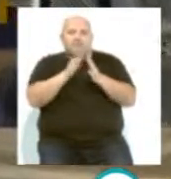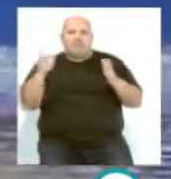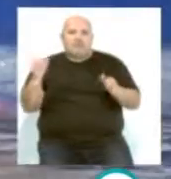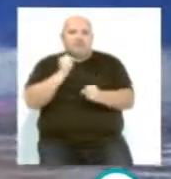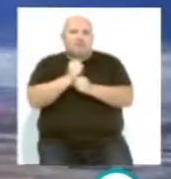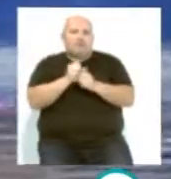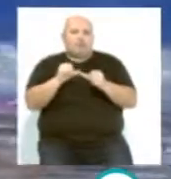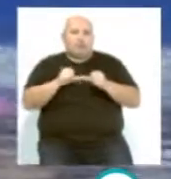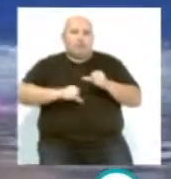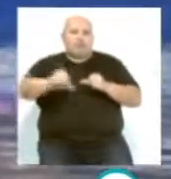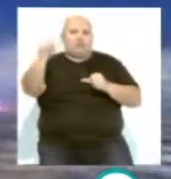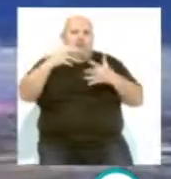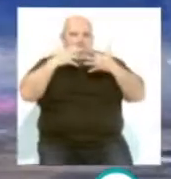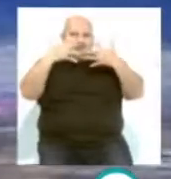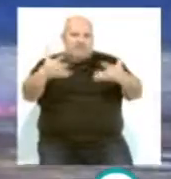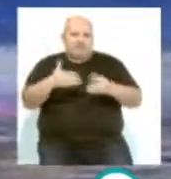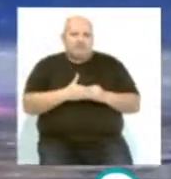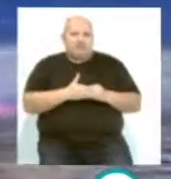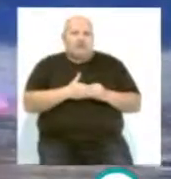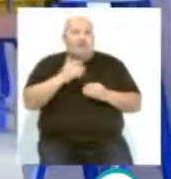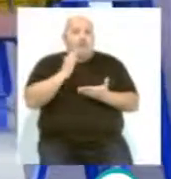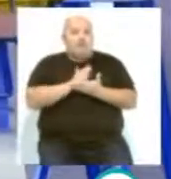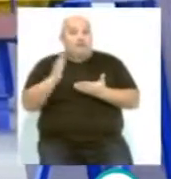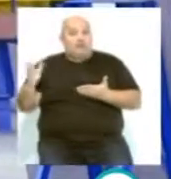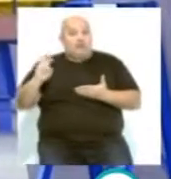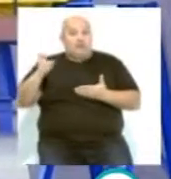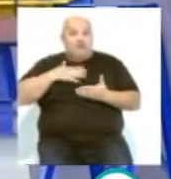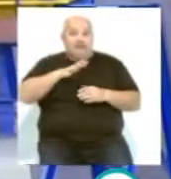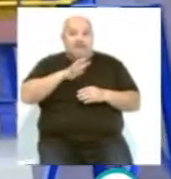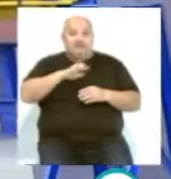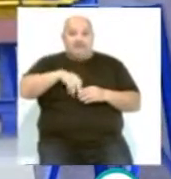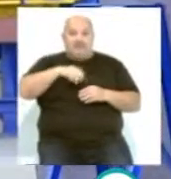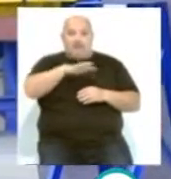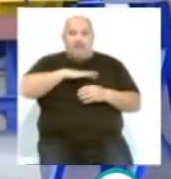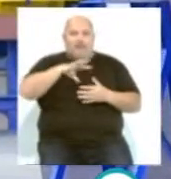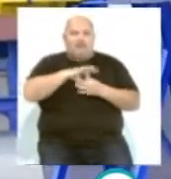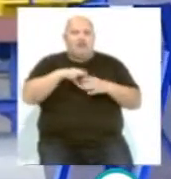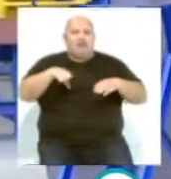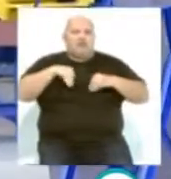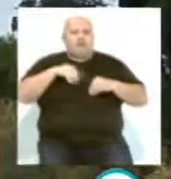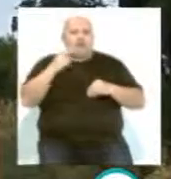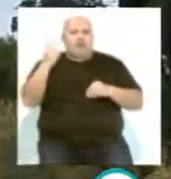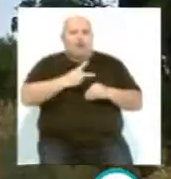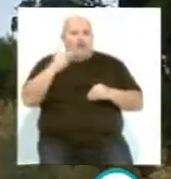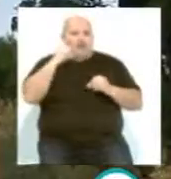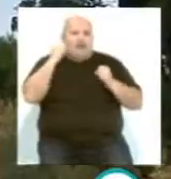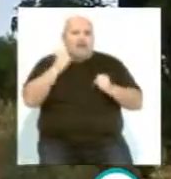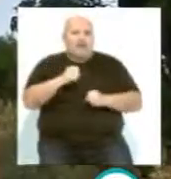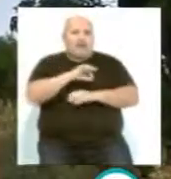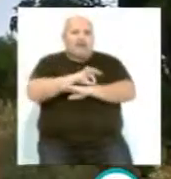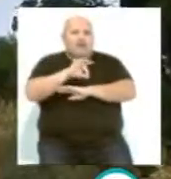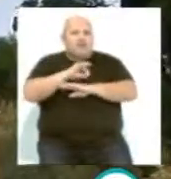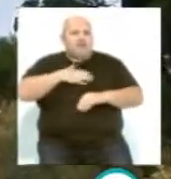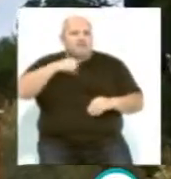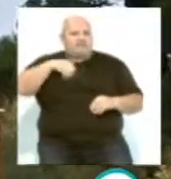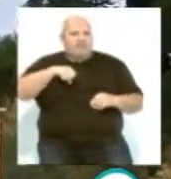de trabajo durante más de una década. En este lado del país, en la Bahía Gaditana, el contrato lo asumirá el Área de Ingeniería de los Astilleros